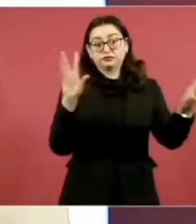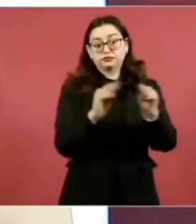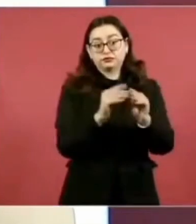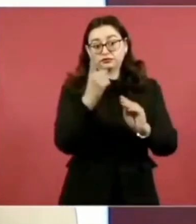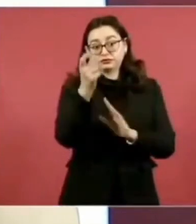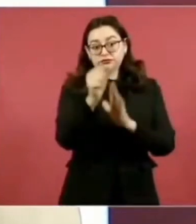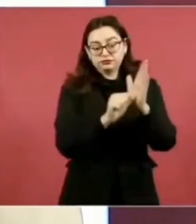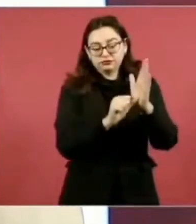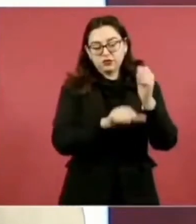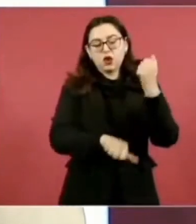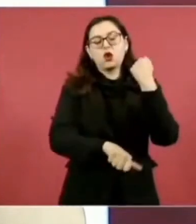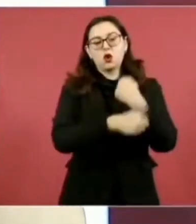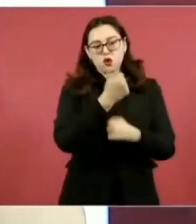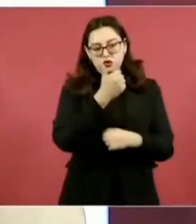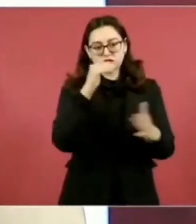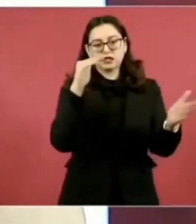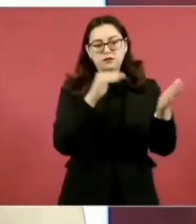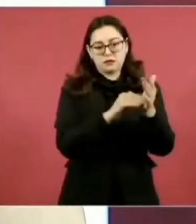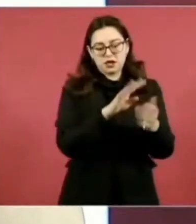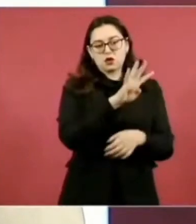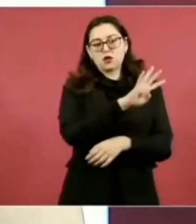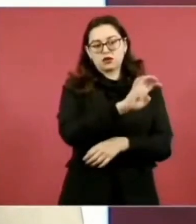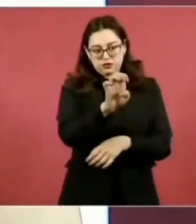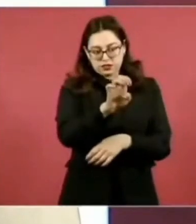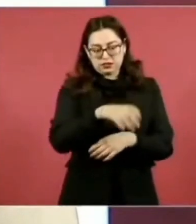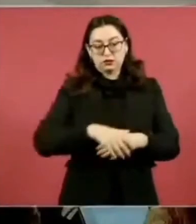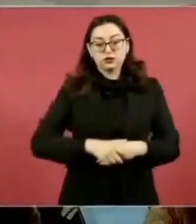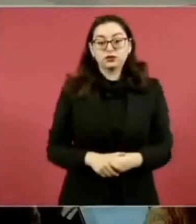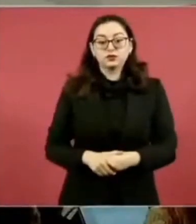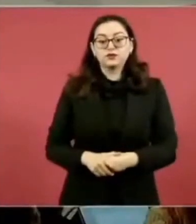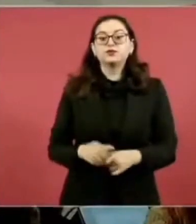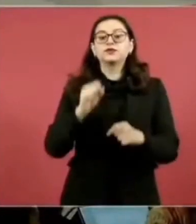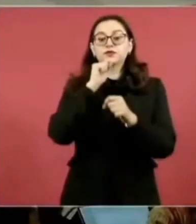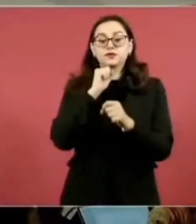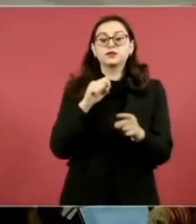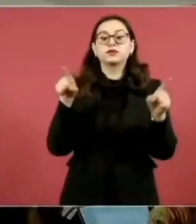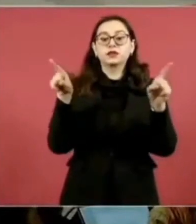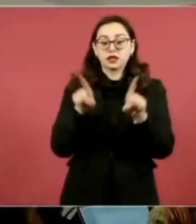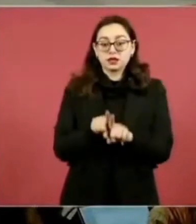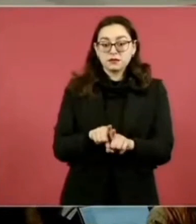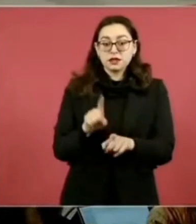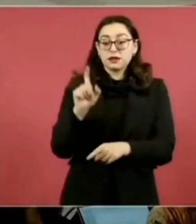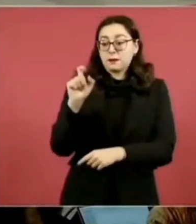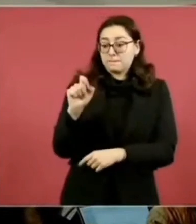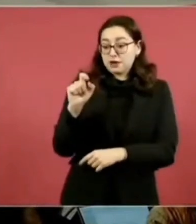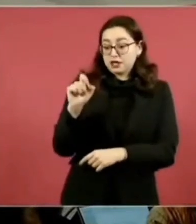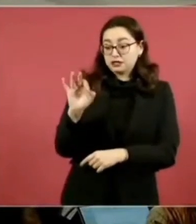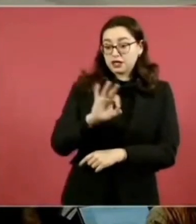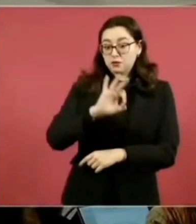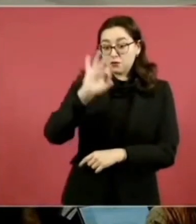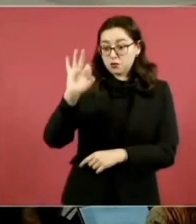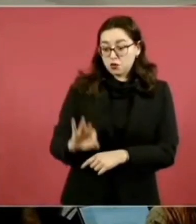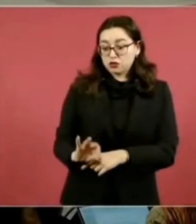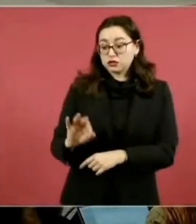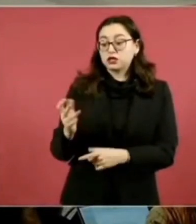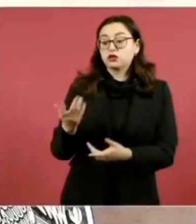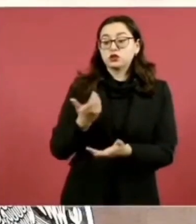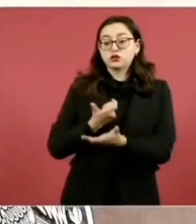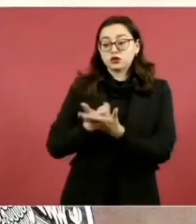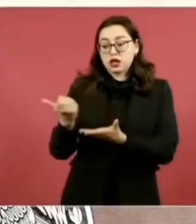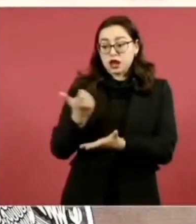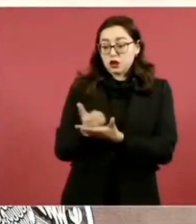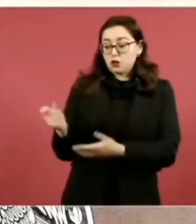a 11 mil 403 pesos mensuales. Aumentaron también un 20 por ciento los salarios mínimos profesionales.